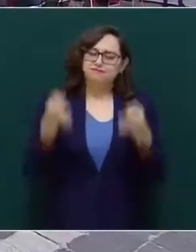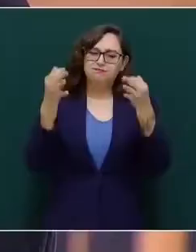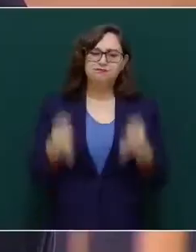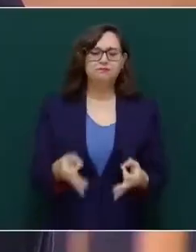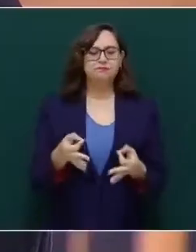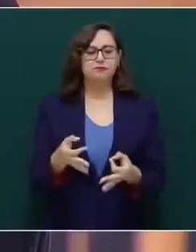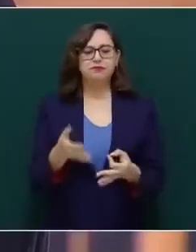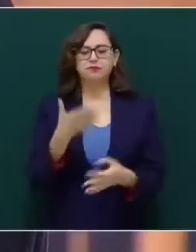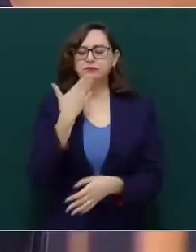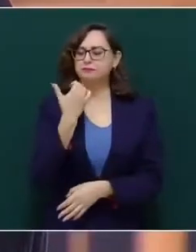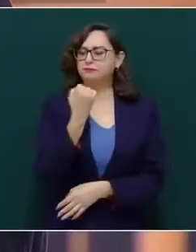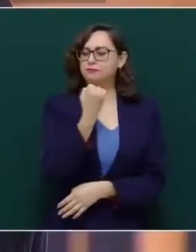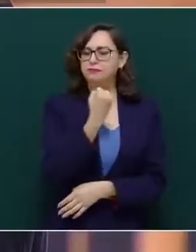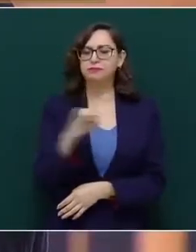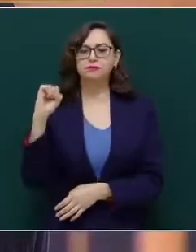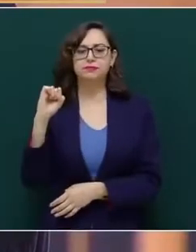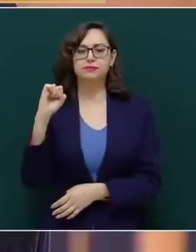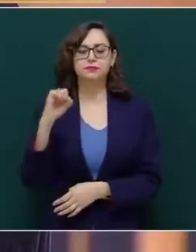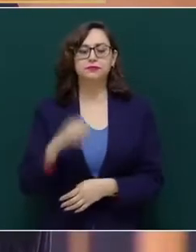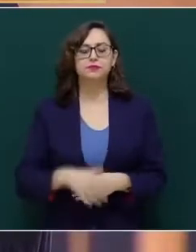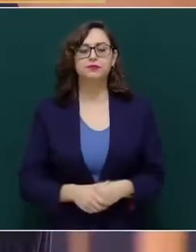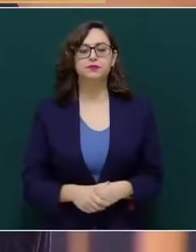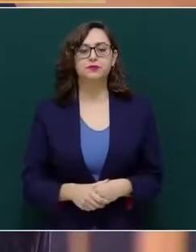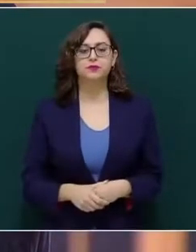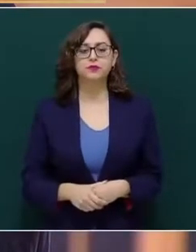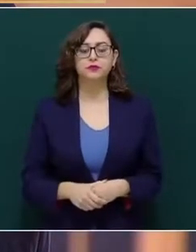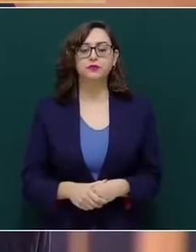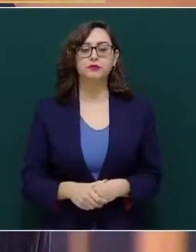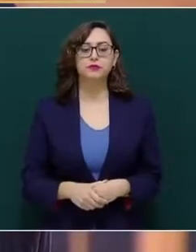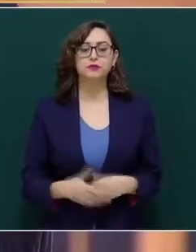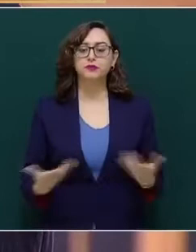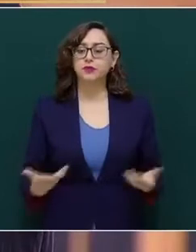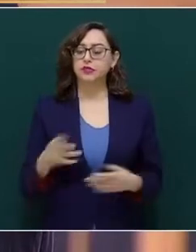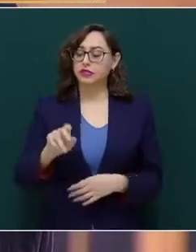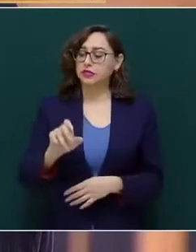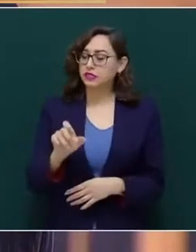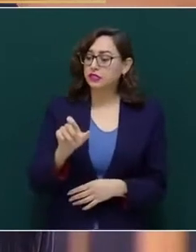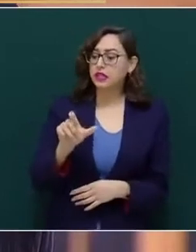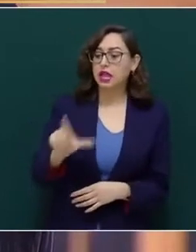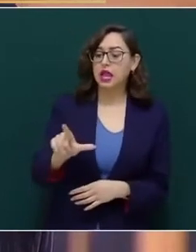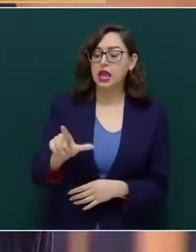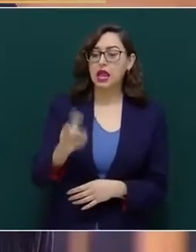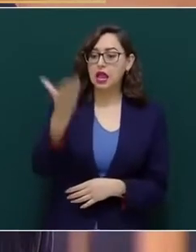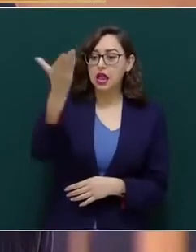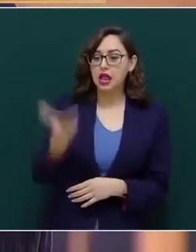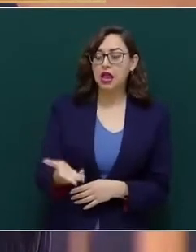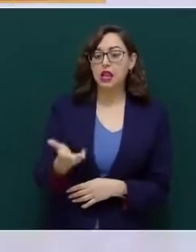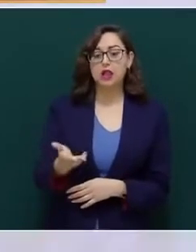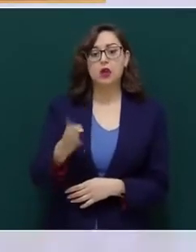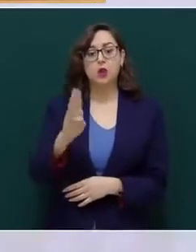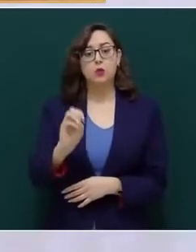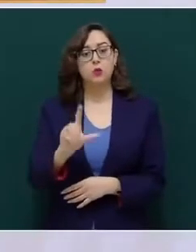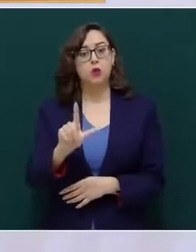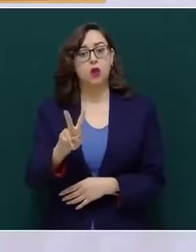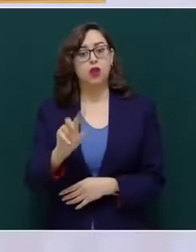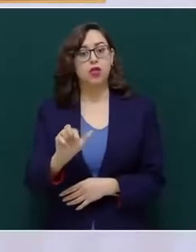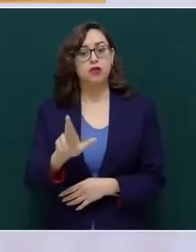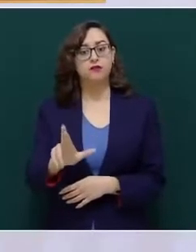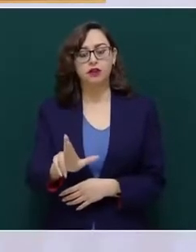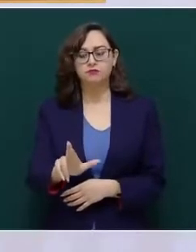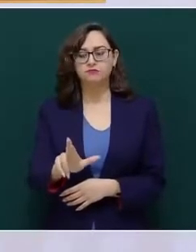Simón Bolívar es un vivo ejemplo de cómo una buena formación